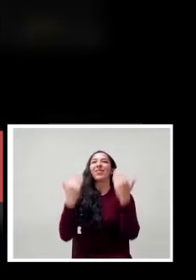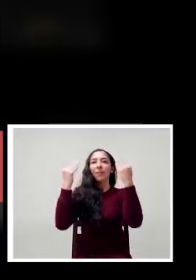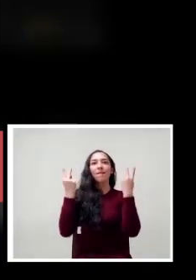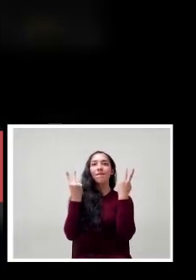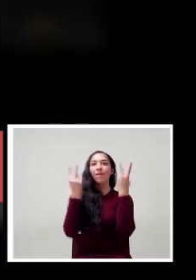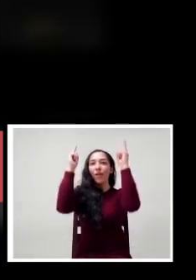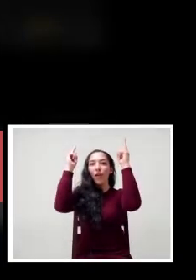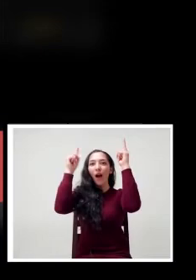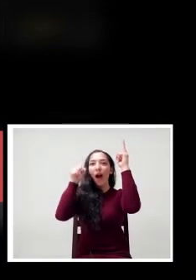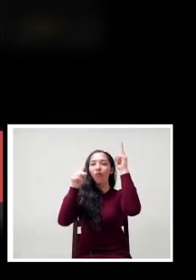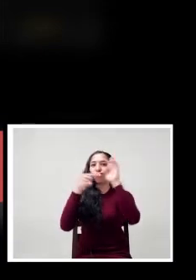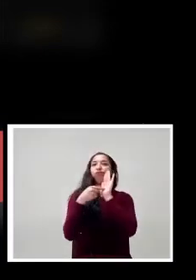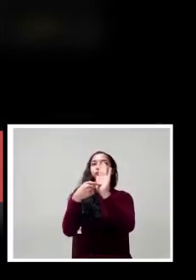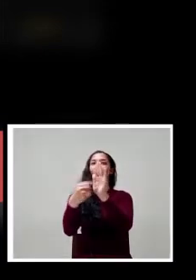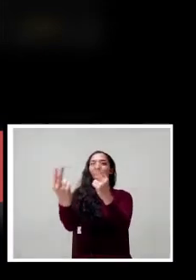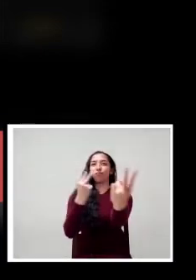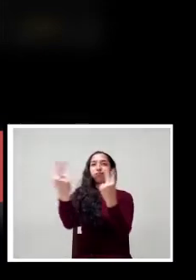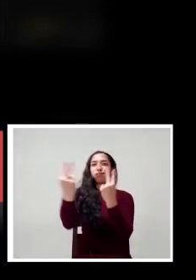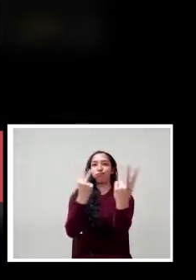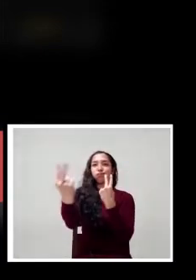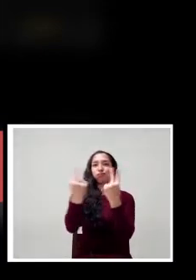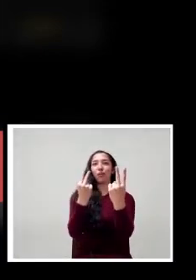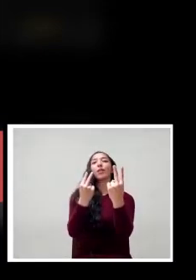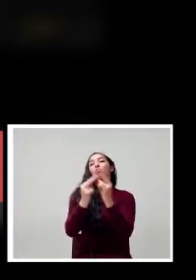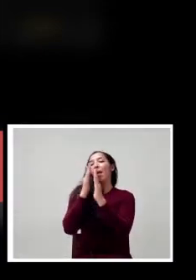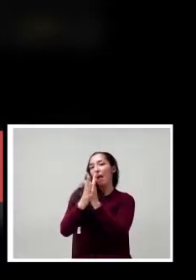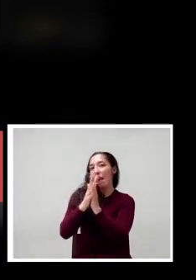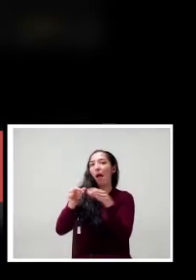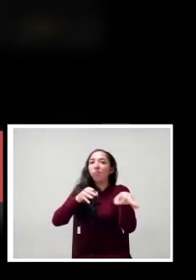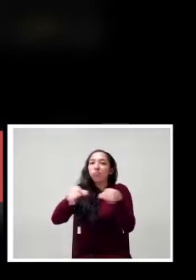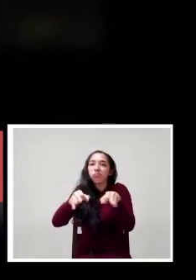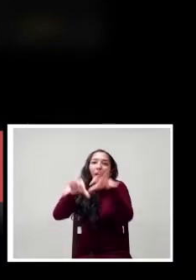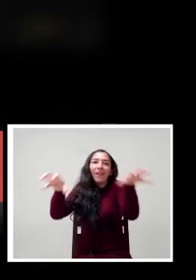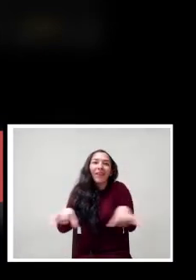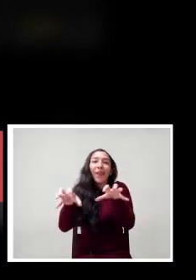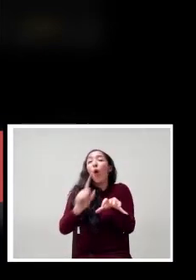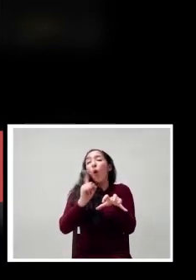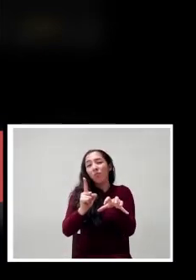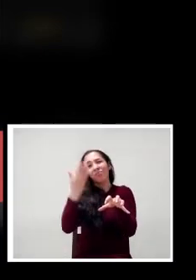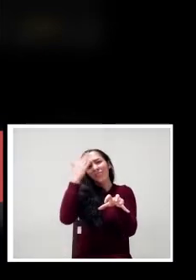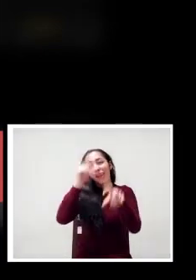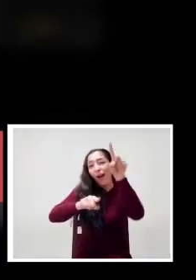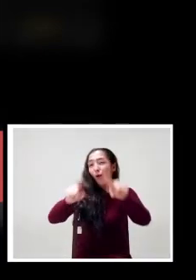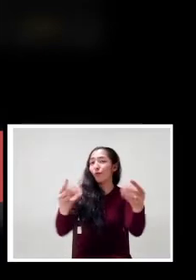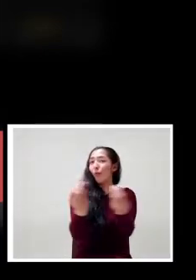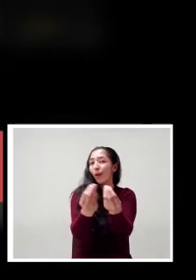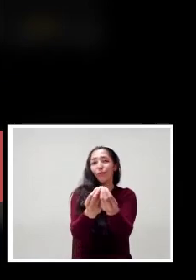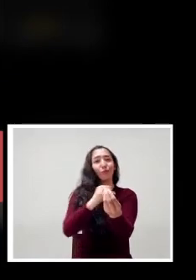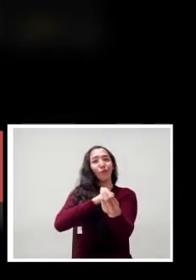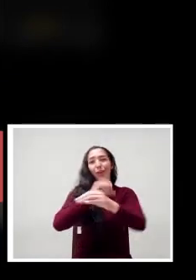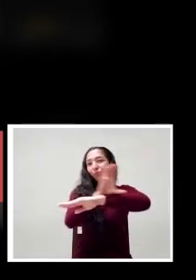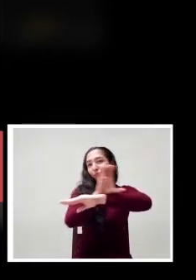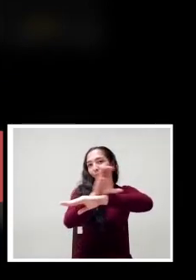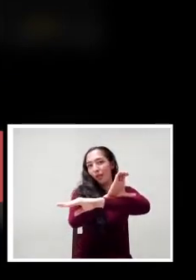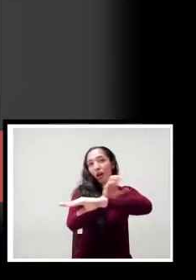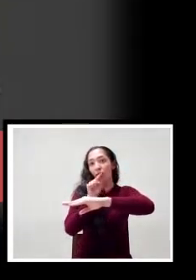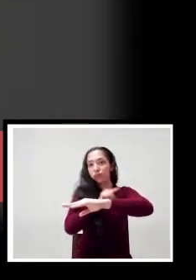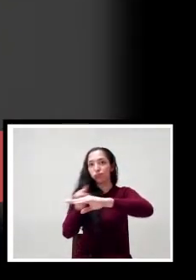permitido por ejemplo a través del stream llegar a estudiantes que difícilmente tienen acceso a herramientas como un computador.